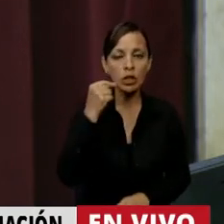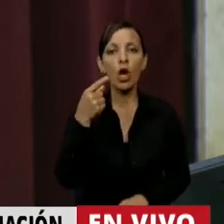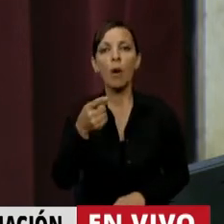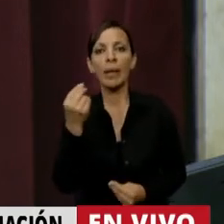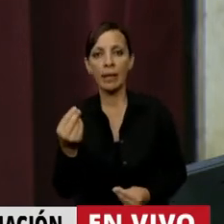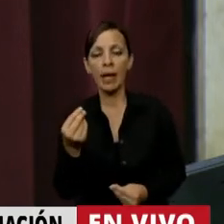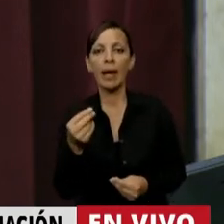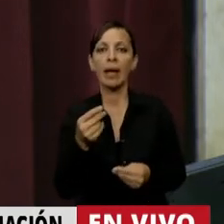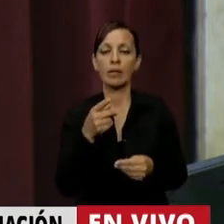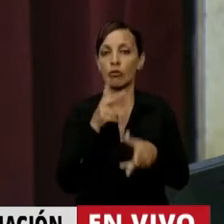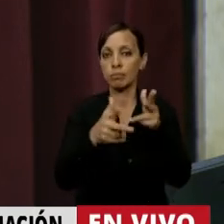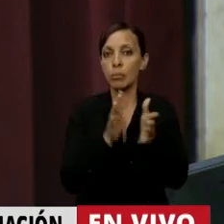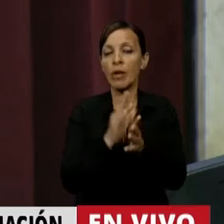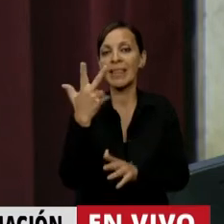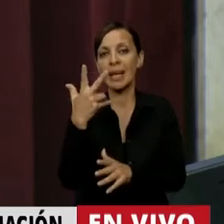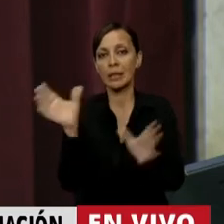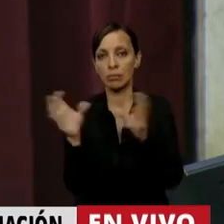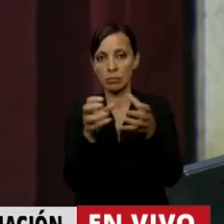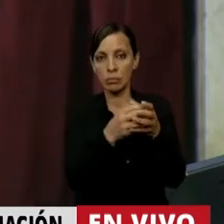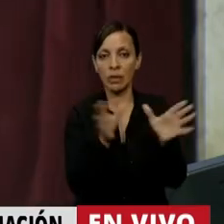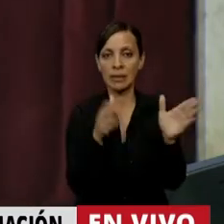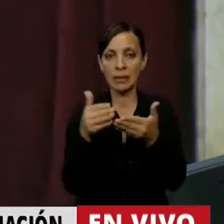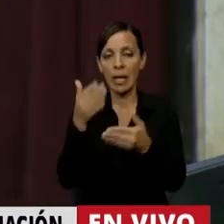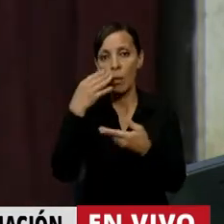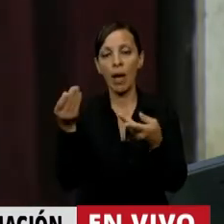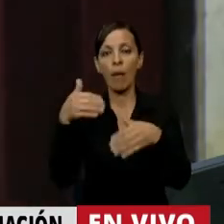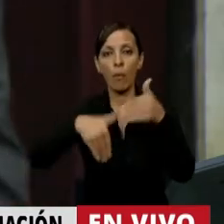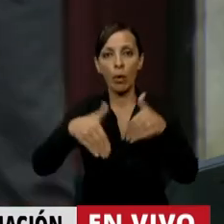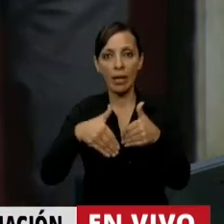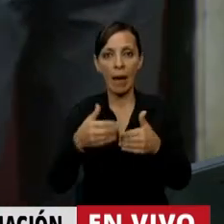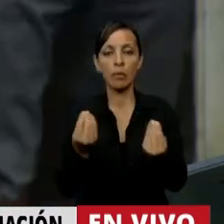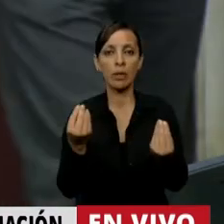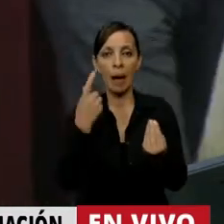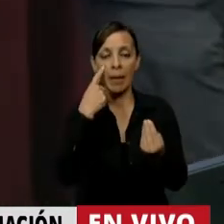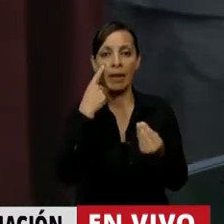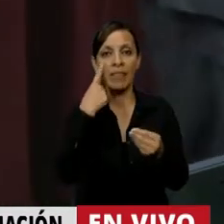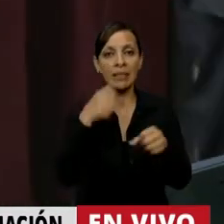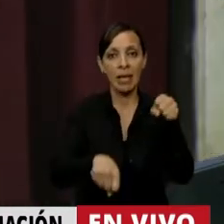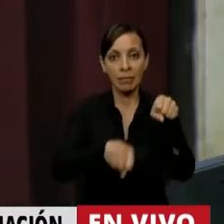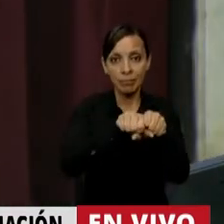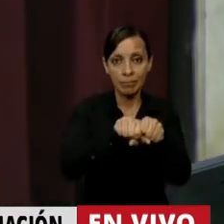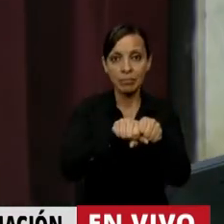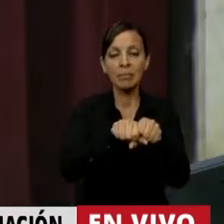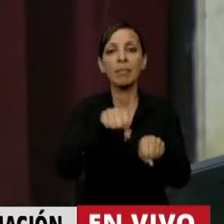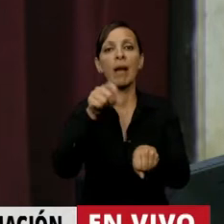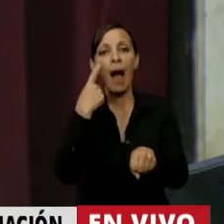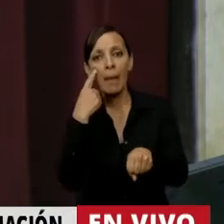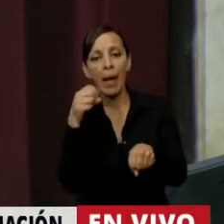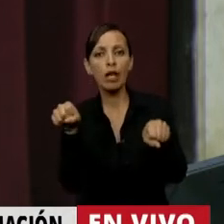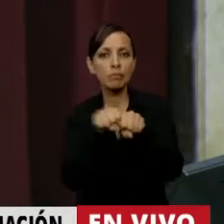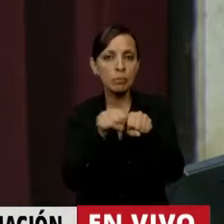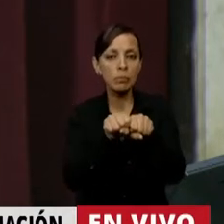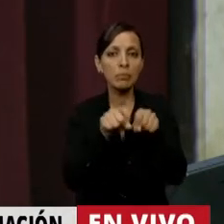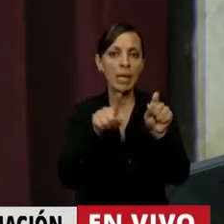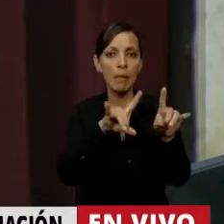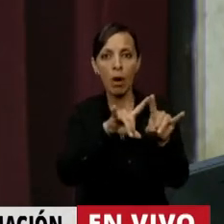los discursos de los tres bloques de cierre y después votamos que revisen el VPN, la conectividad, la conectividad en el